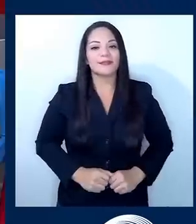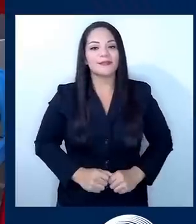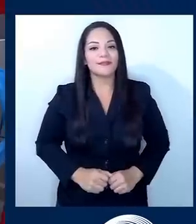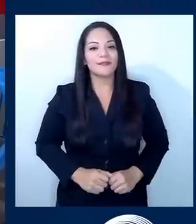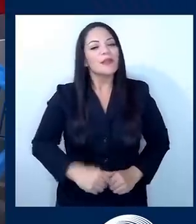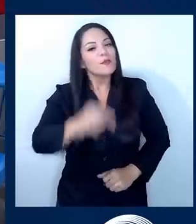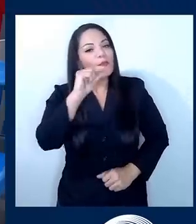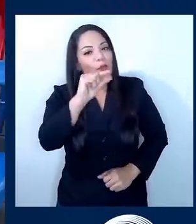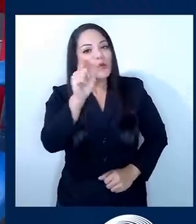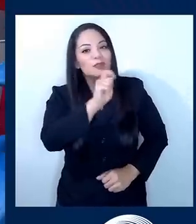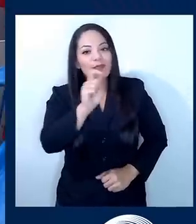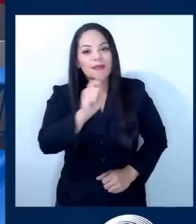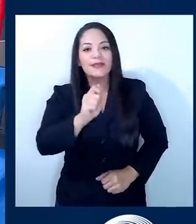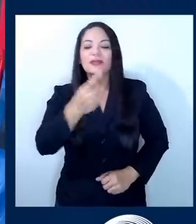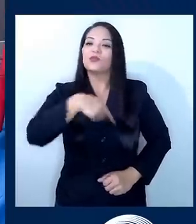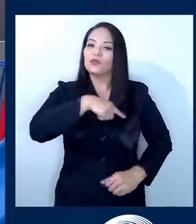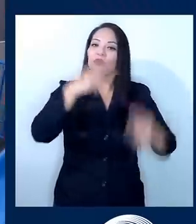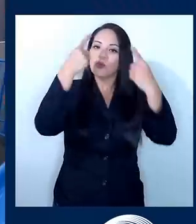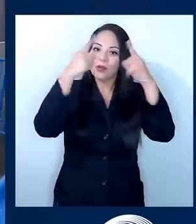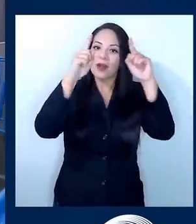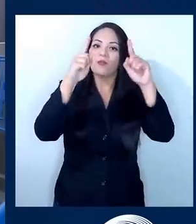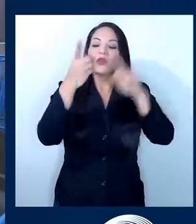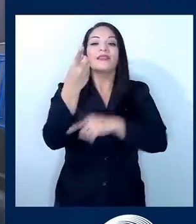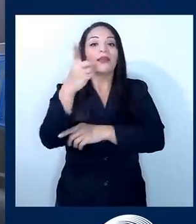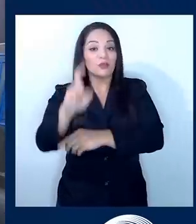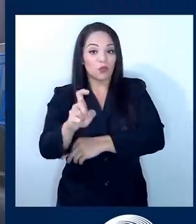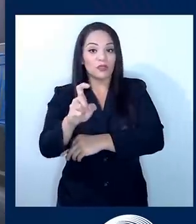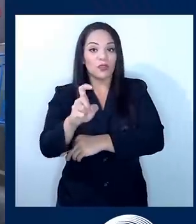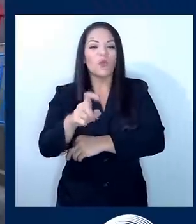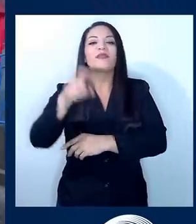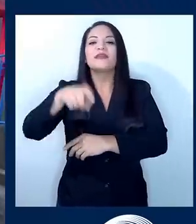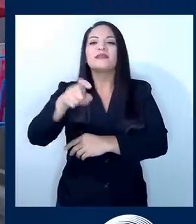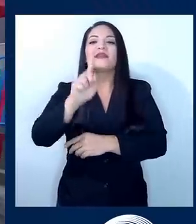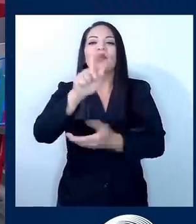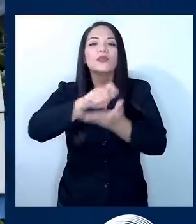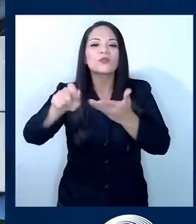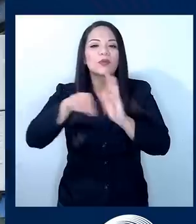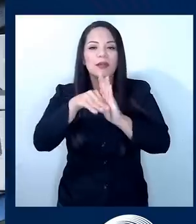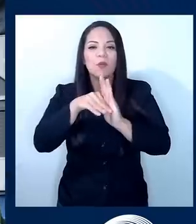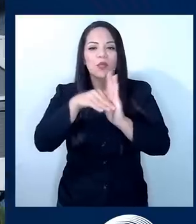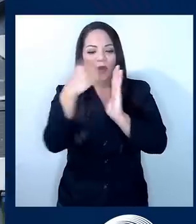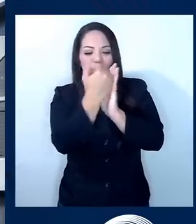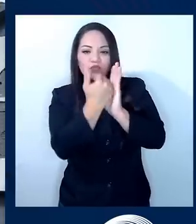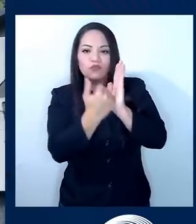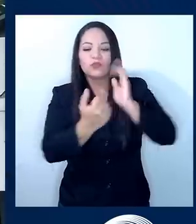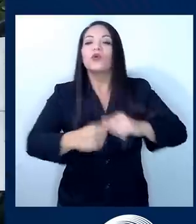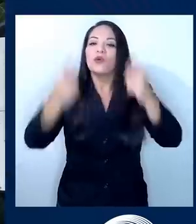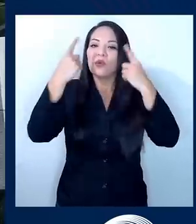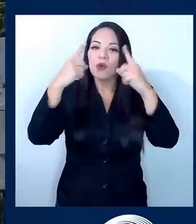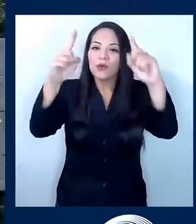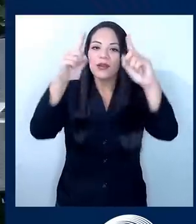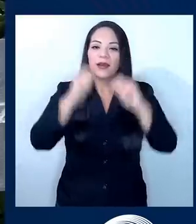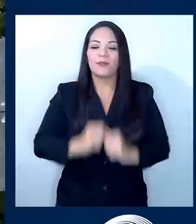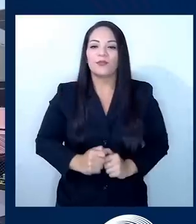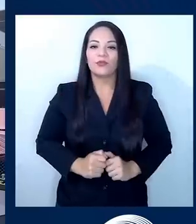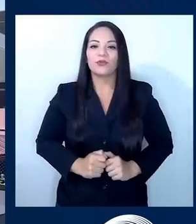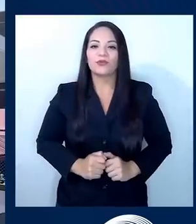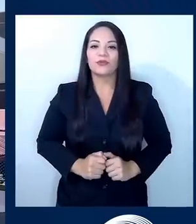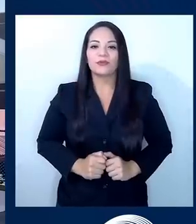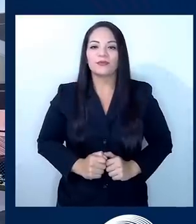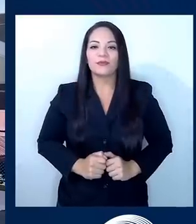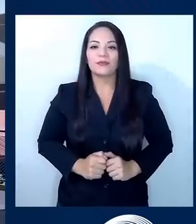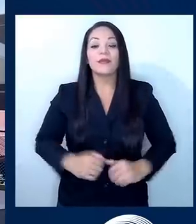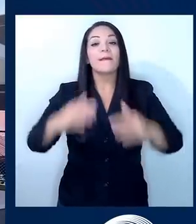unos poquitos meses hicimos el diagnóstico de qué necesita una escuela Modelo y logramos conseguir